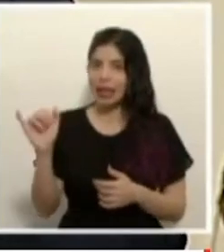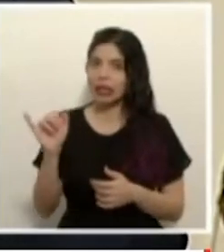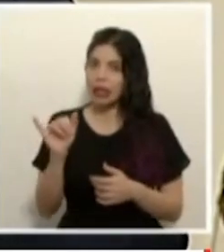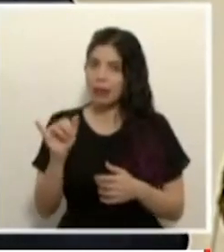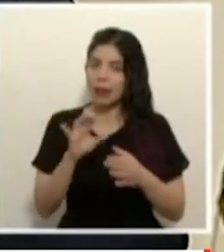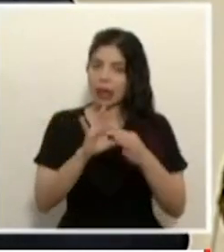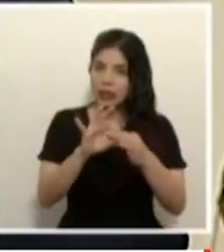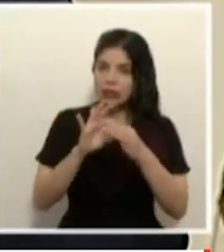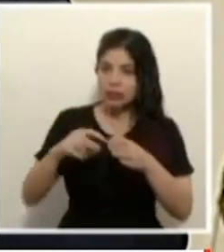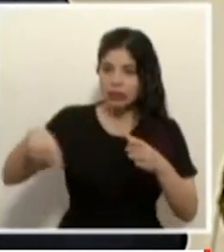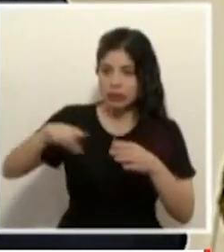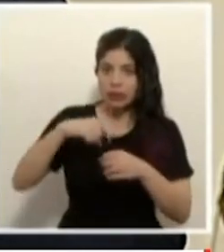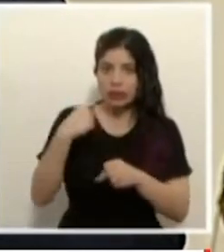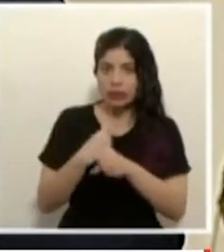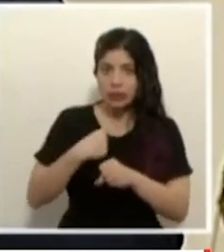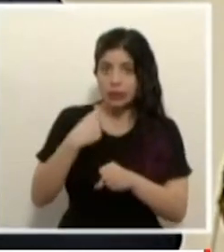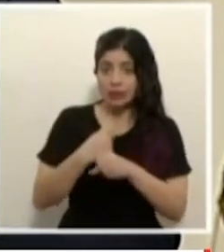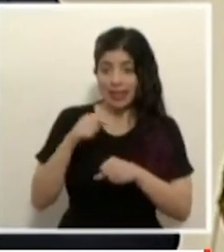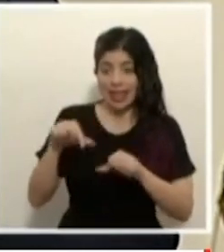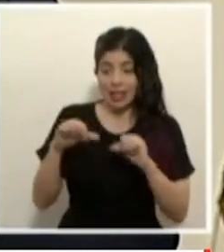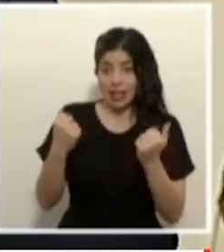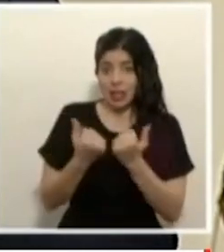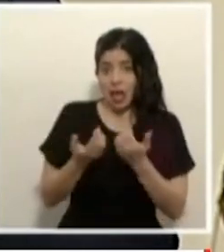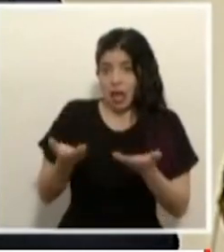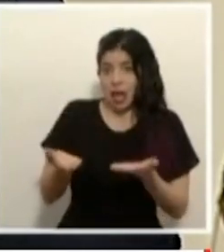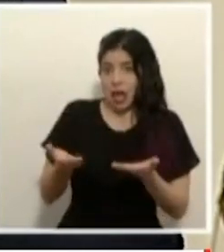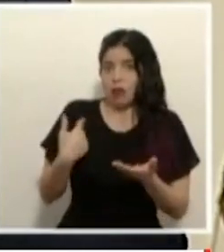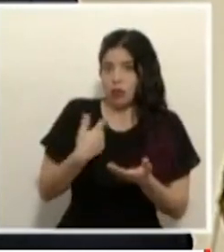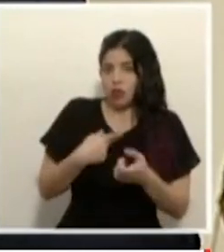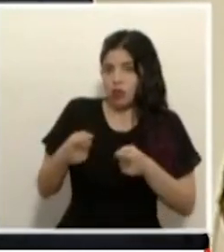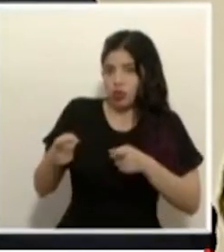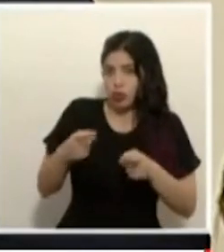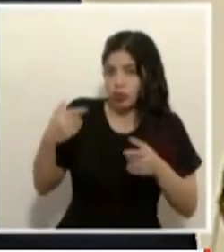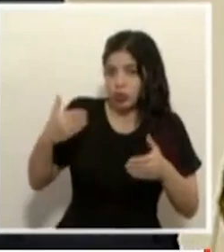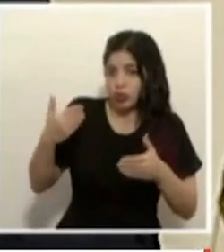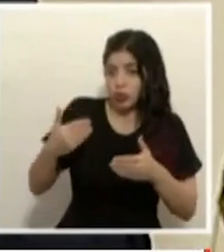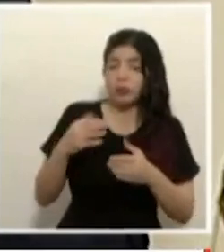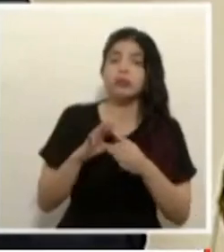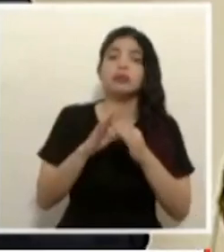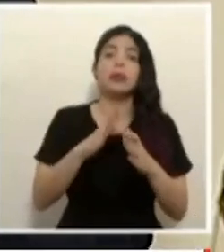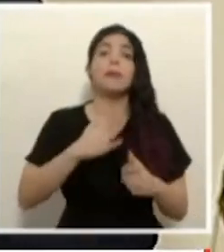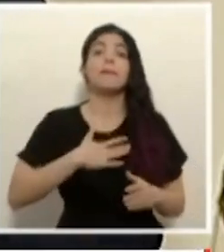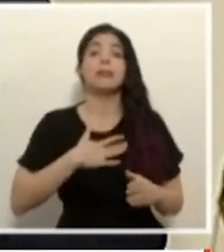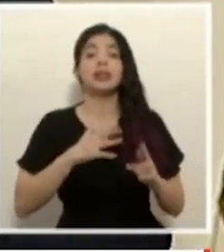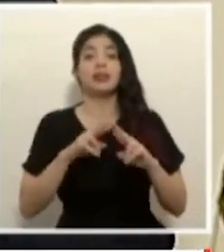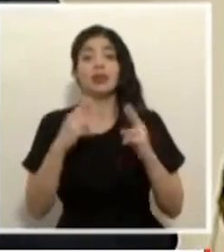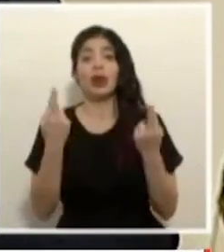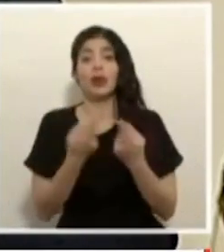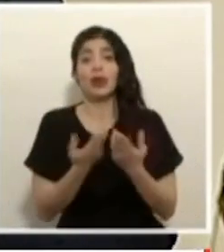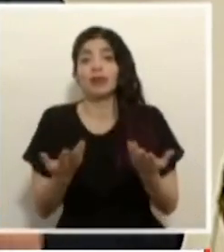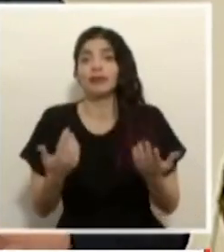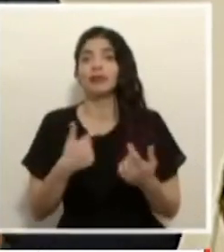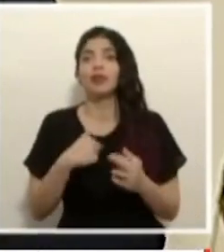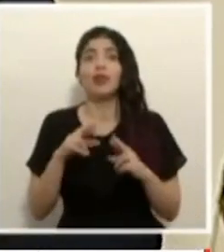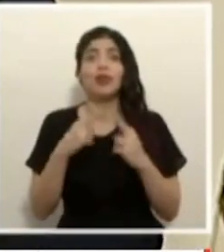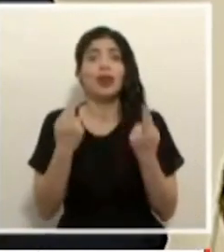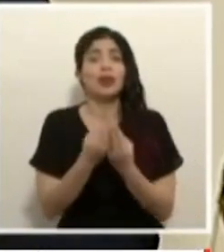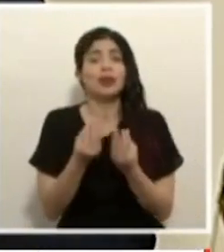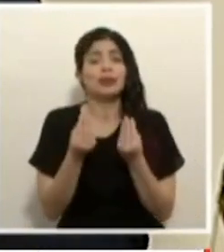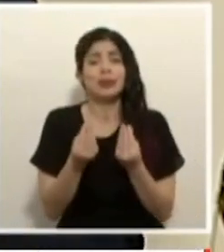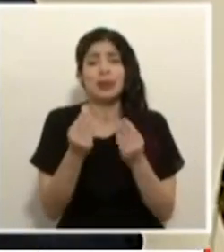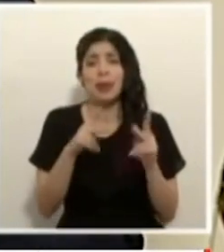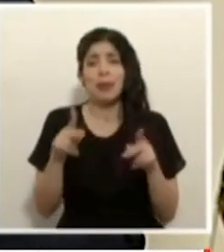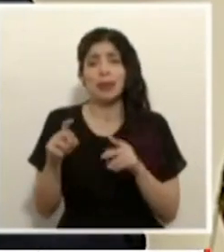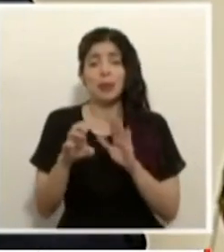en eso ese ámbito es en el que nos hemos manejado sobre mis reuniones pues me reúno con muchas personas